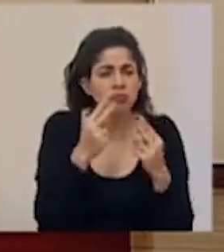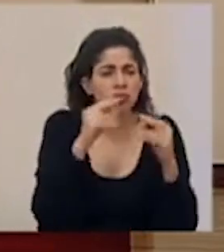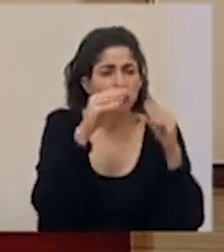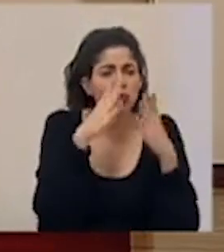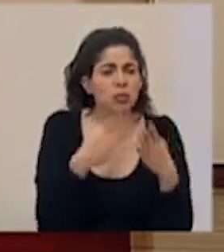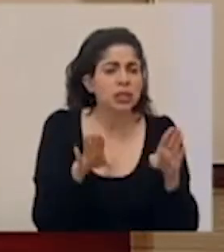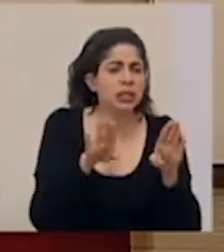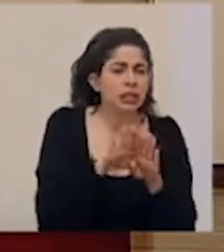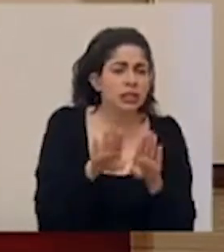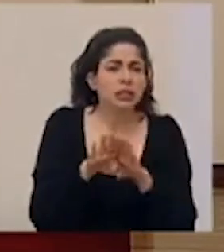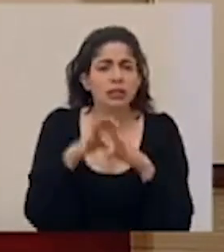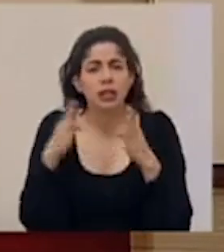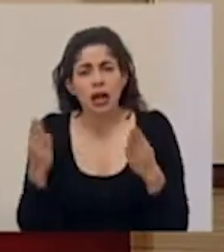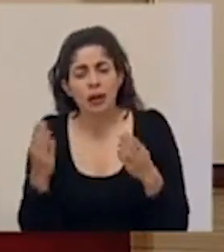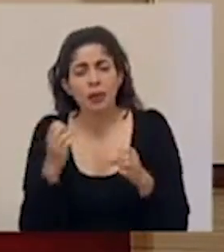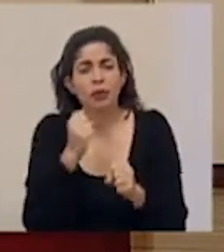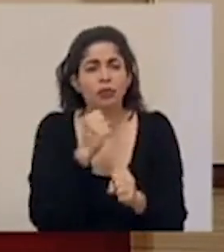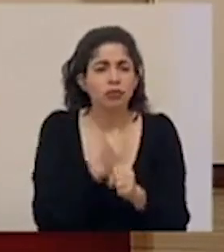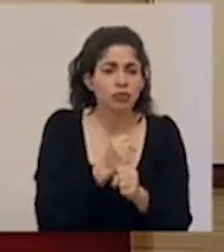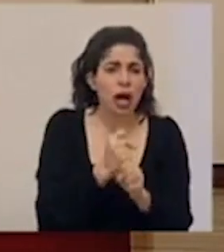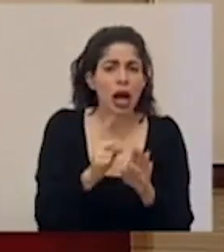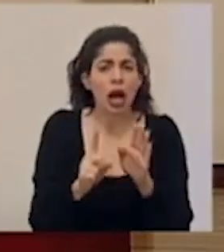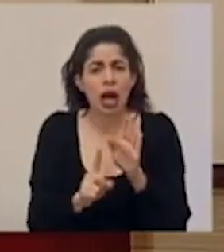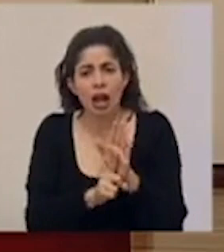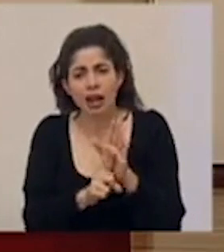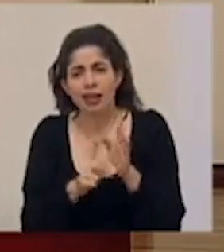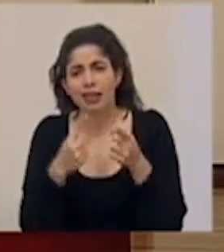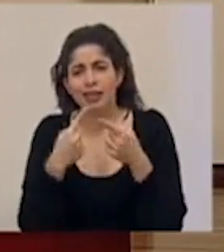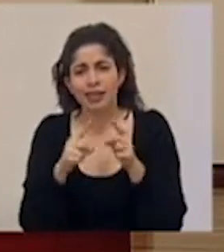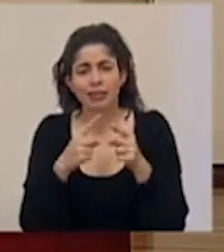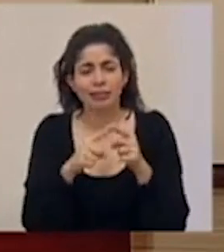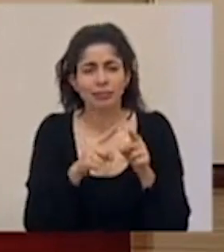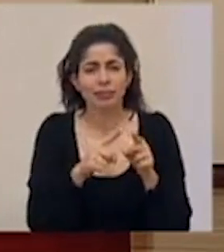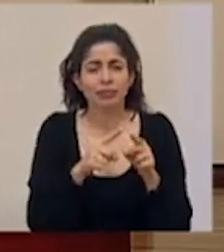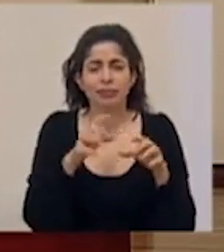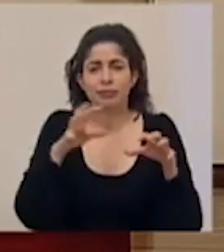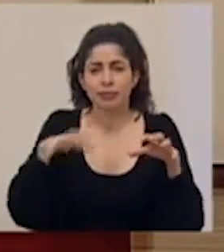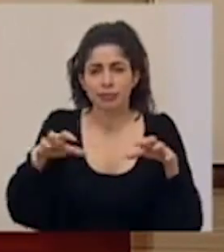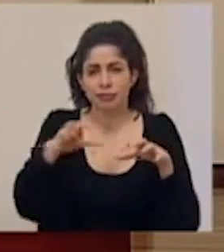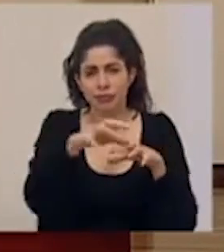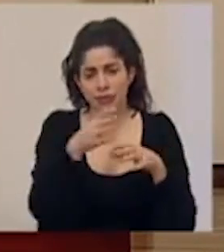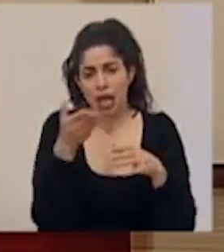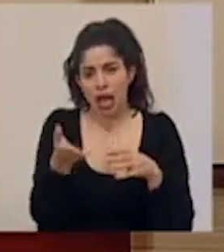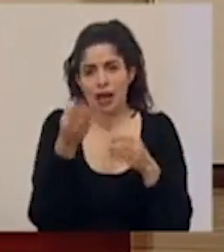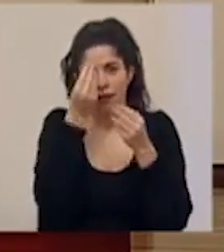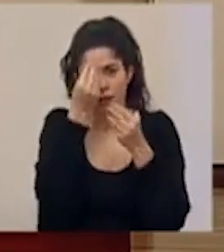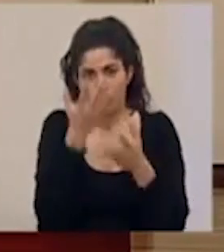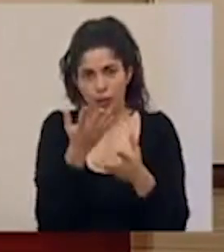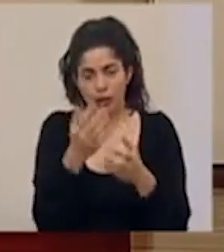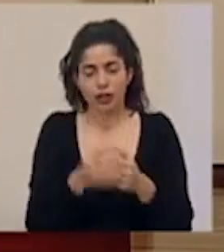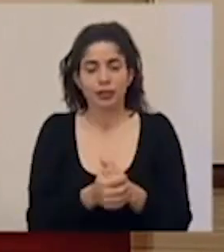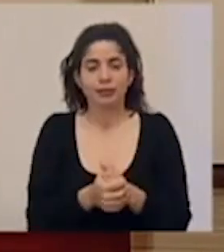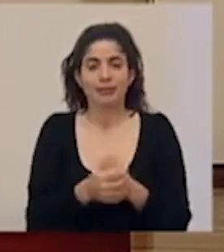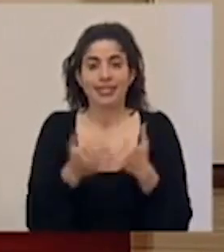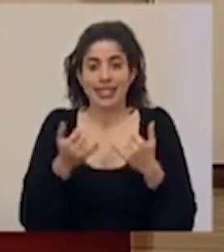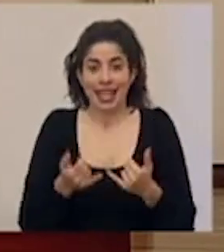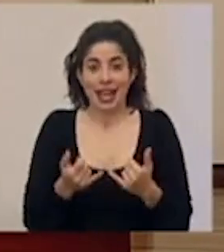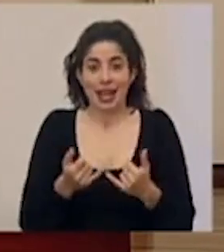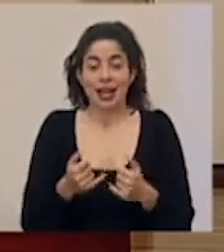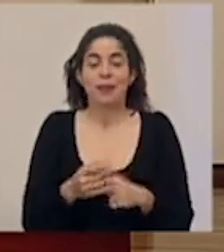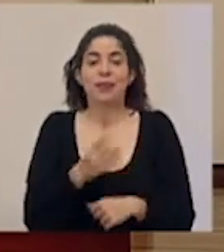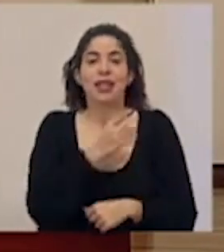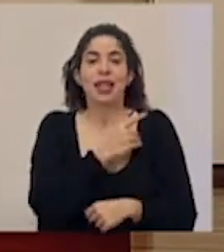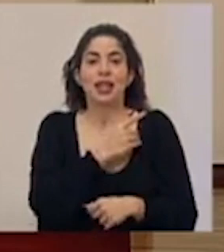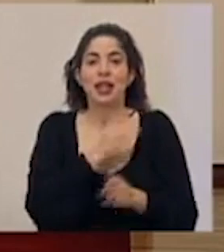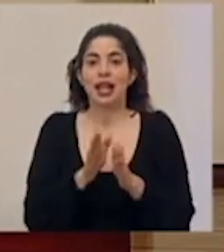medidas de cierre, apertura, operaciones y alertas en los distintos cantones. De inmediato escucharemos